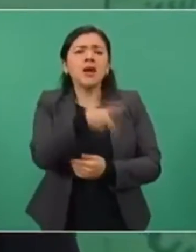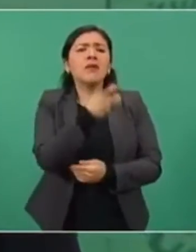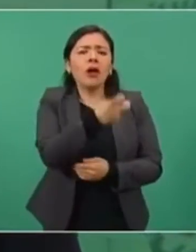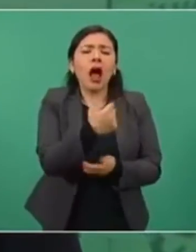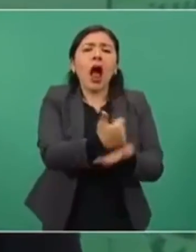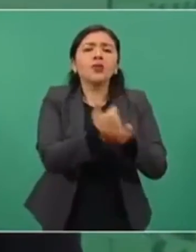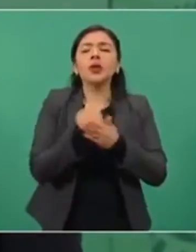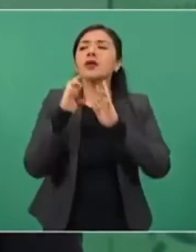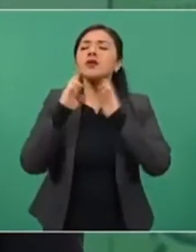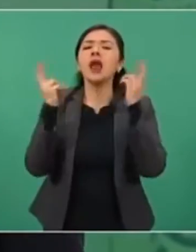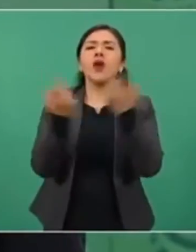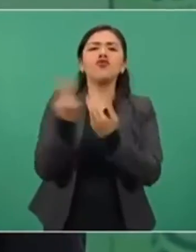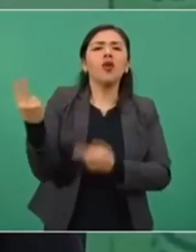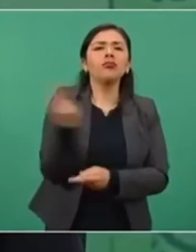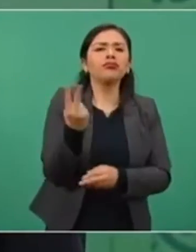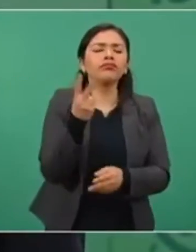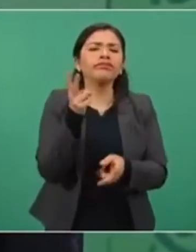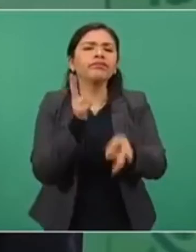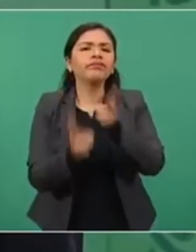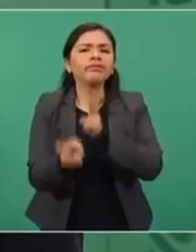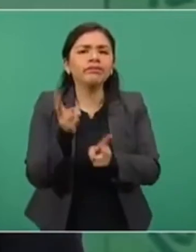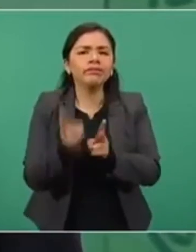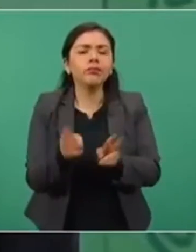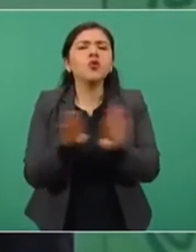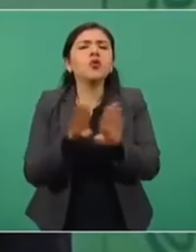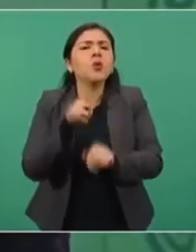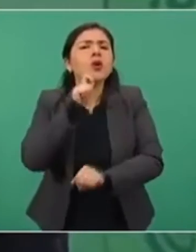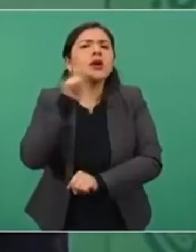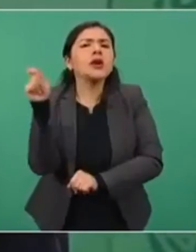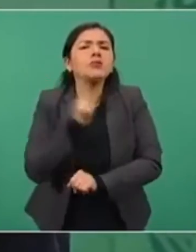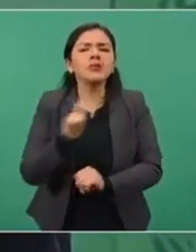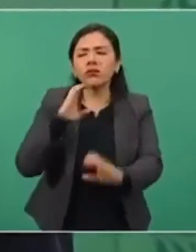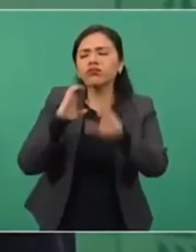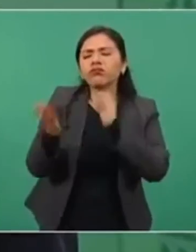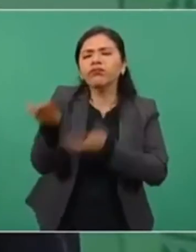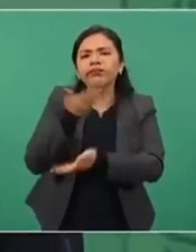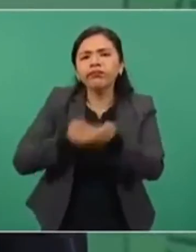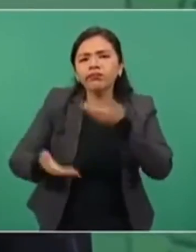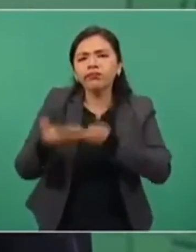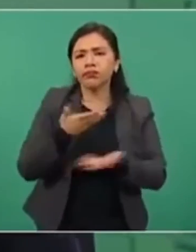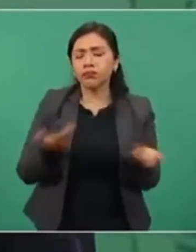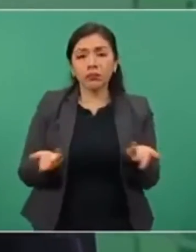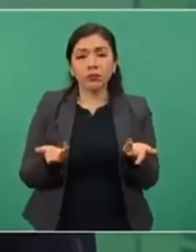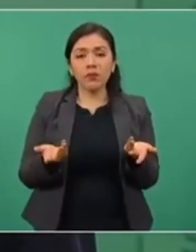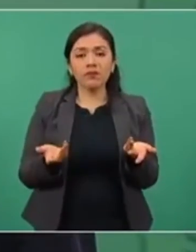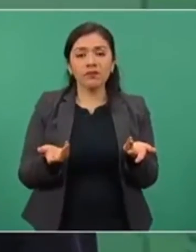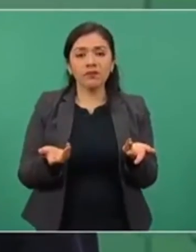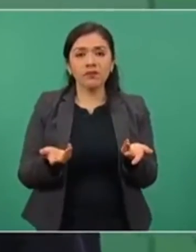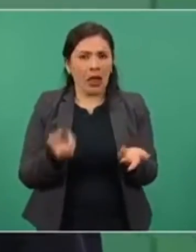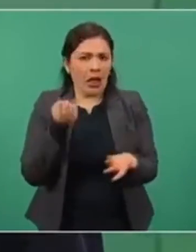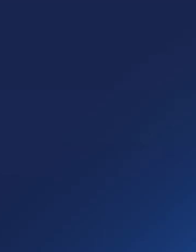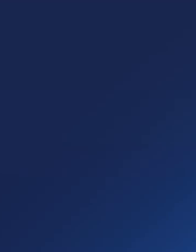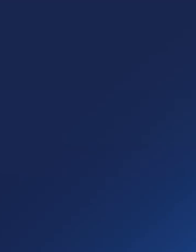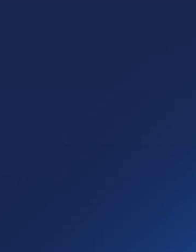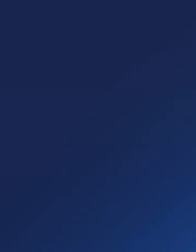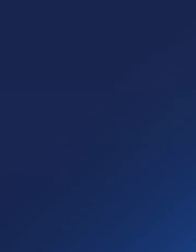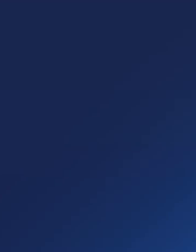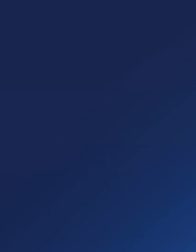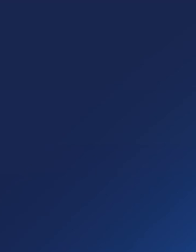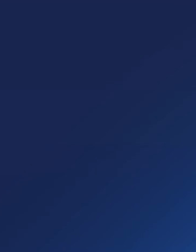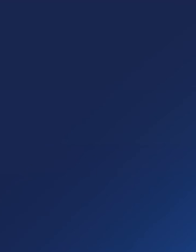amistoso, eso es lo que puedo decir.